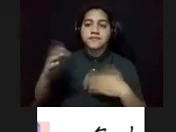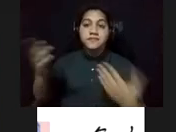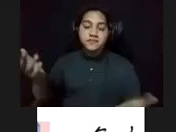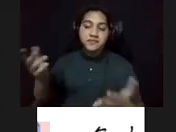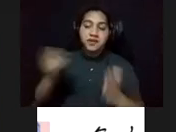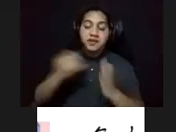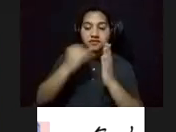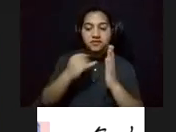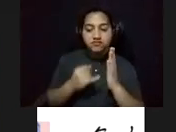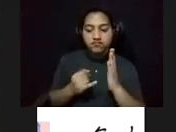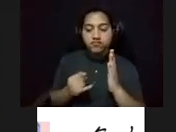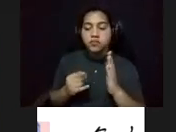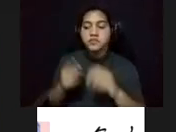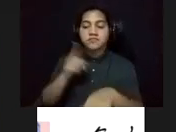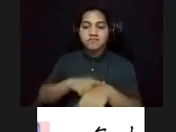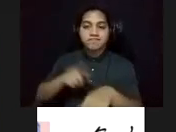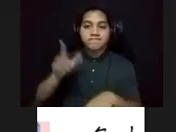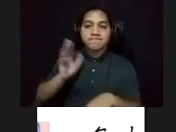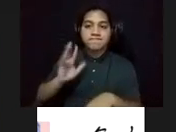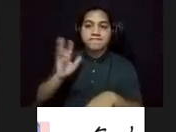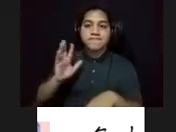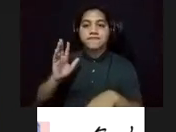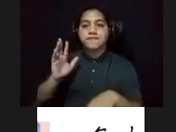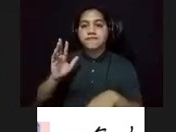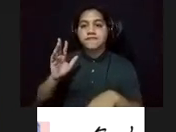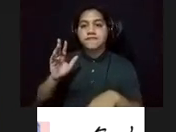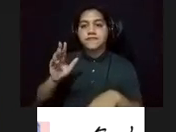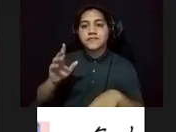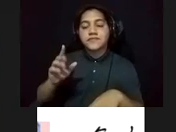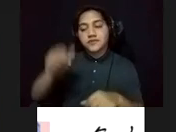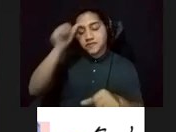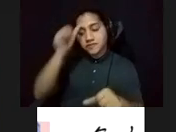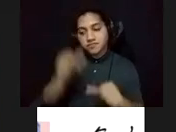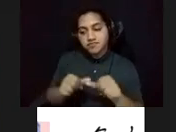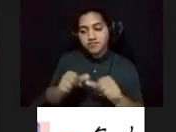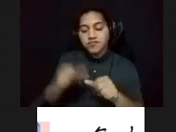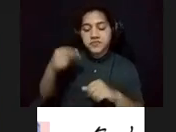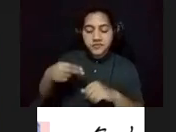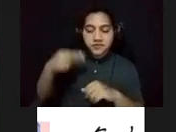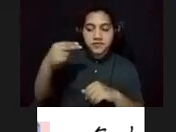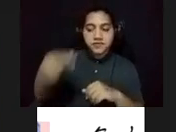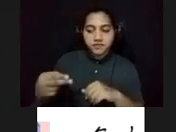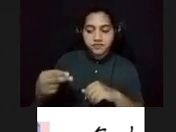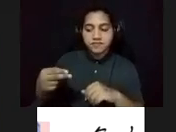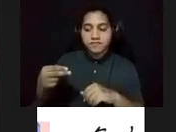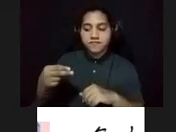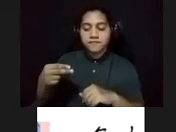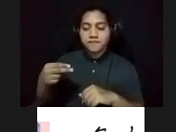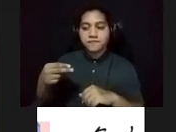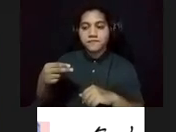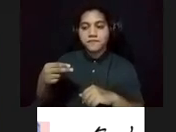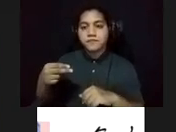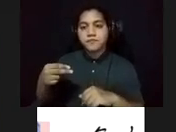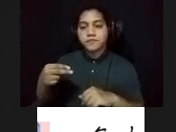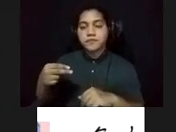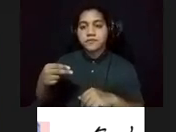que hablan de un periodo, de un momento, de un recuerdo y de una historia. También fue tener